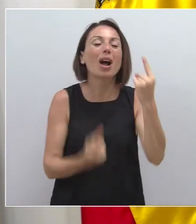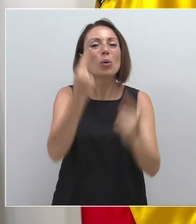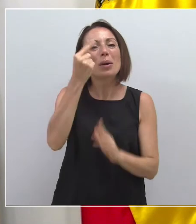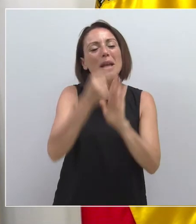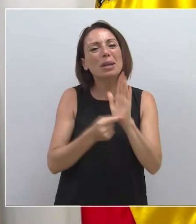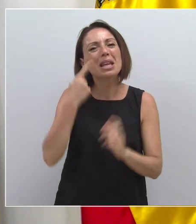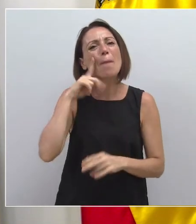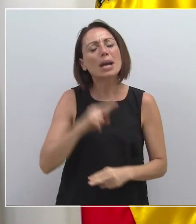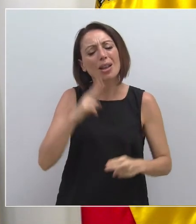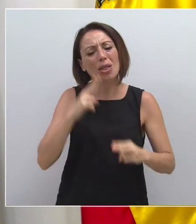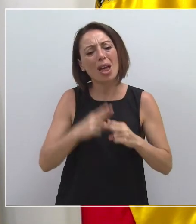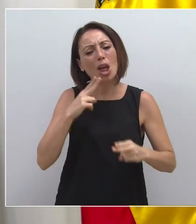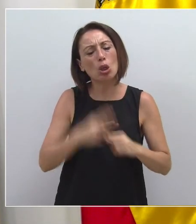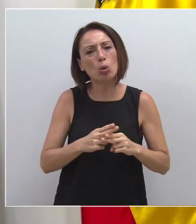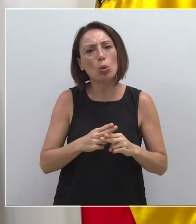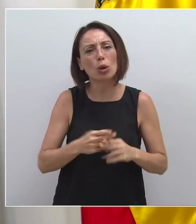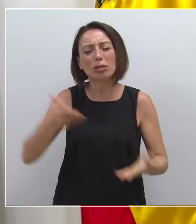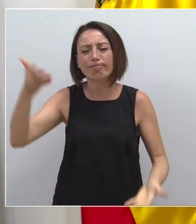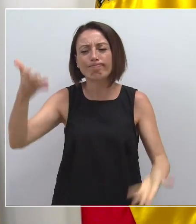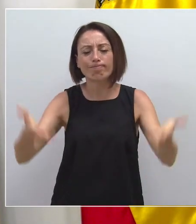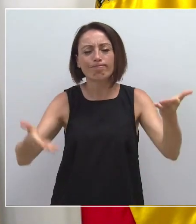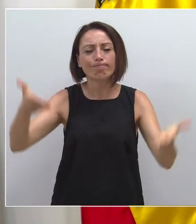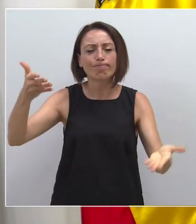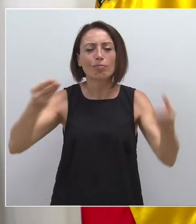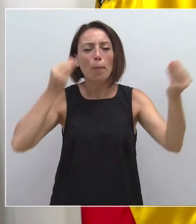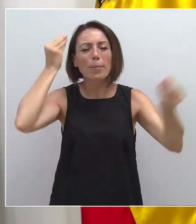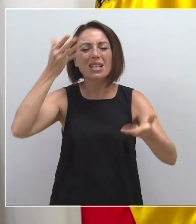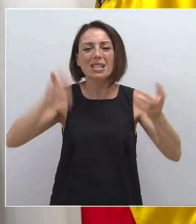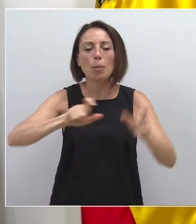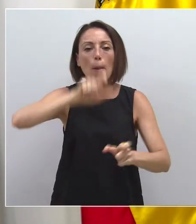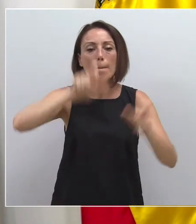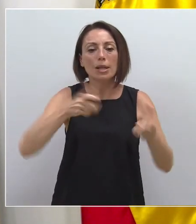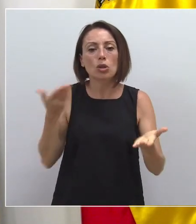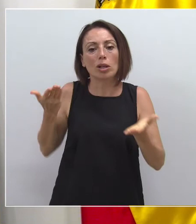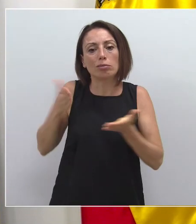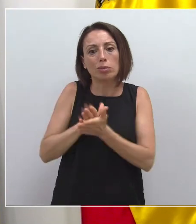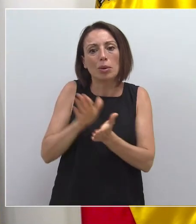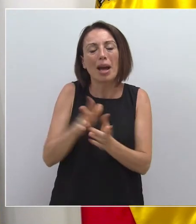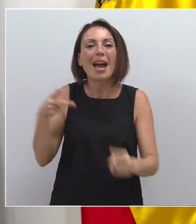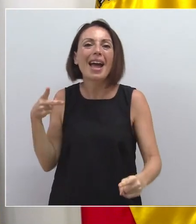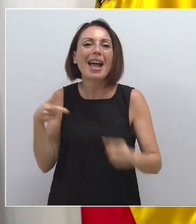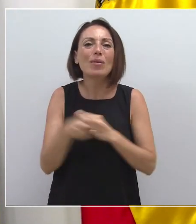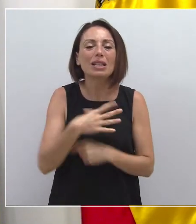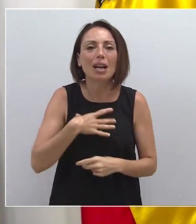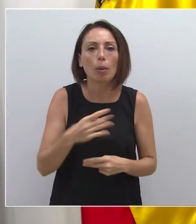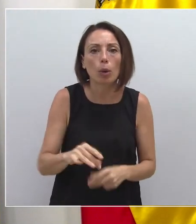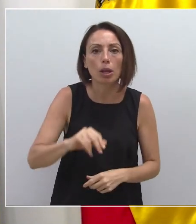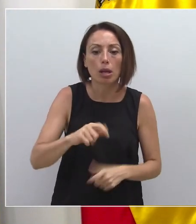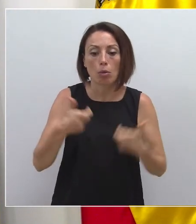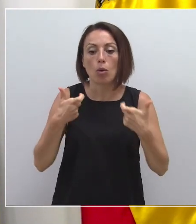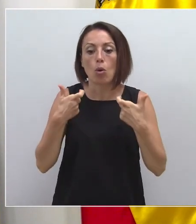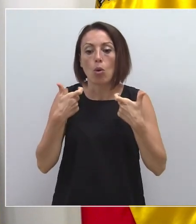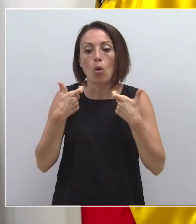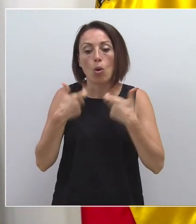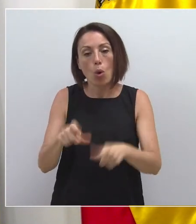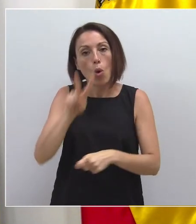la pongamos en balanza sobre el número de muertes que pueden ser evitadas, el número de ingresos en UCI que pueden